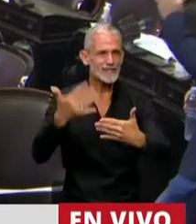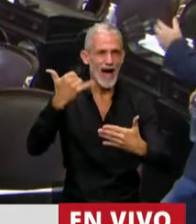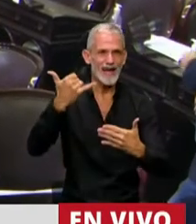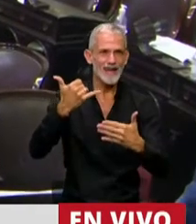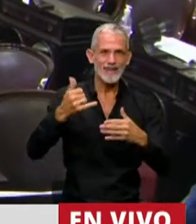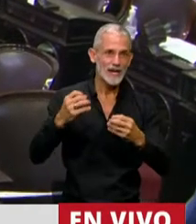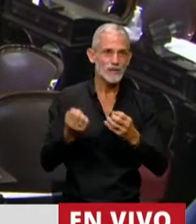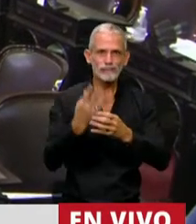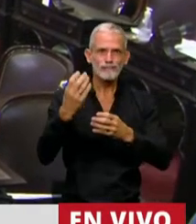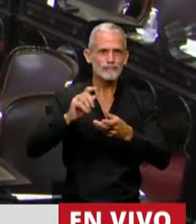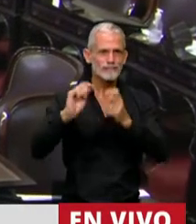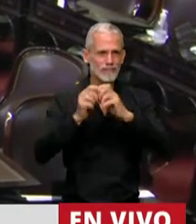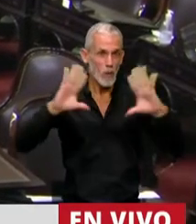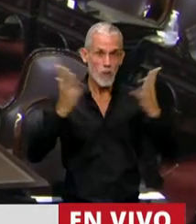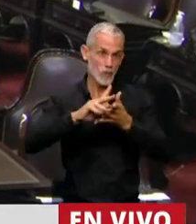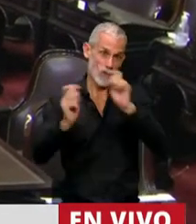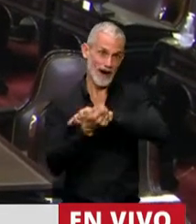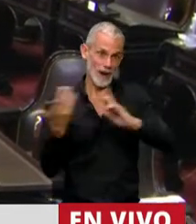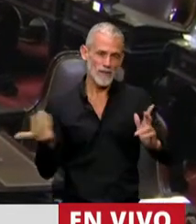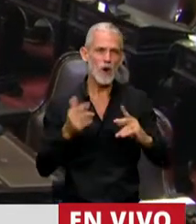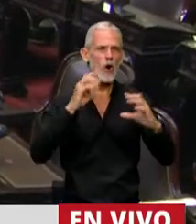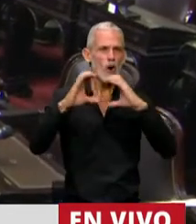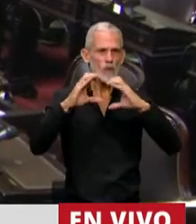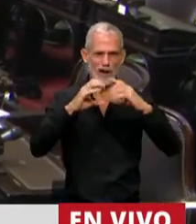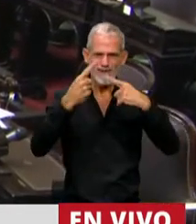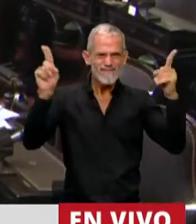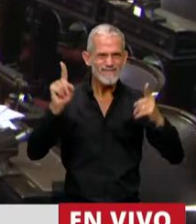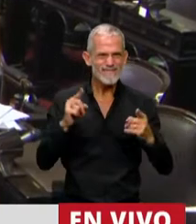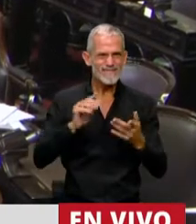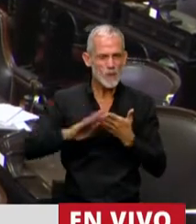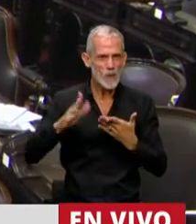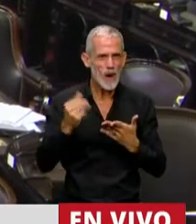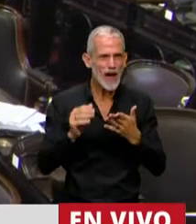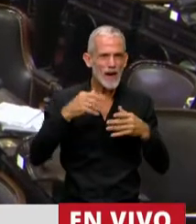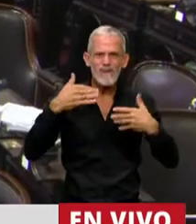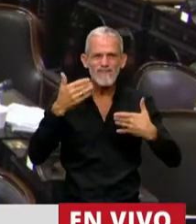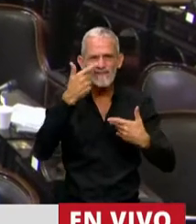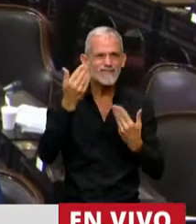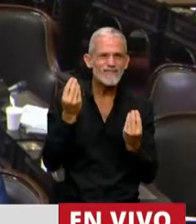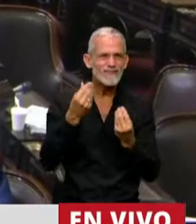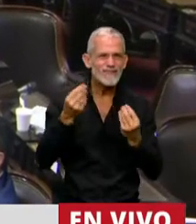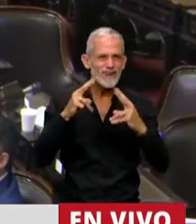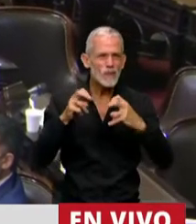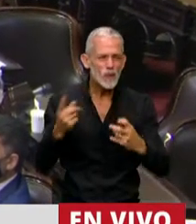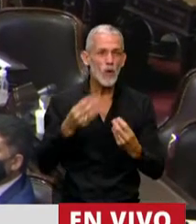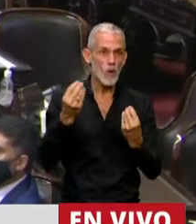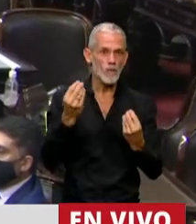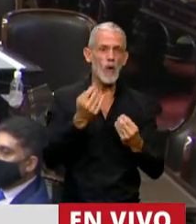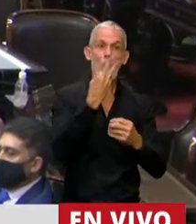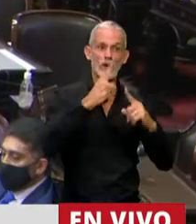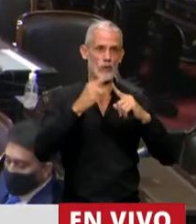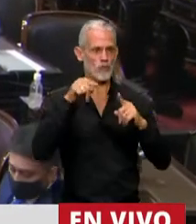cambiando el mundo, las comunicaciones, lo que significa la industria 4